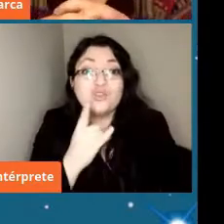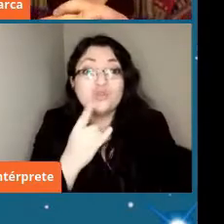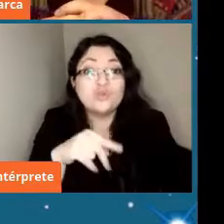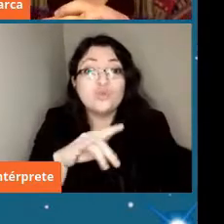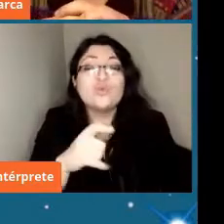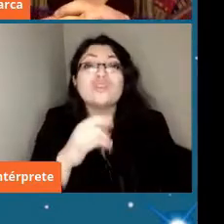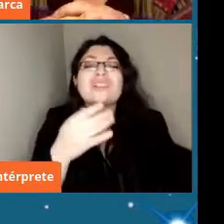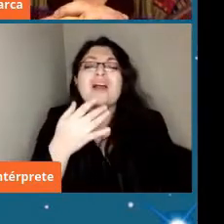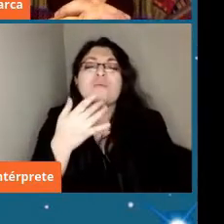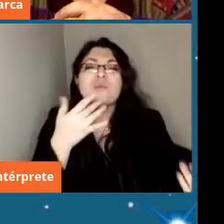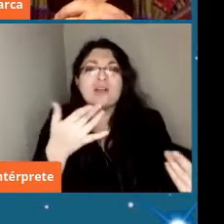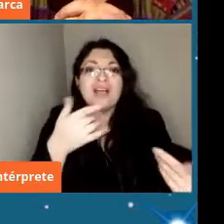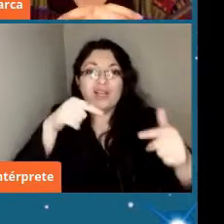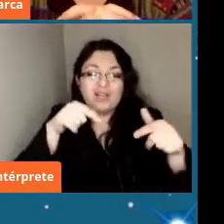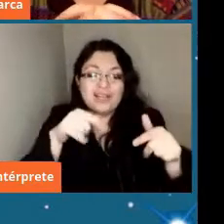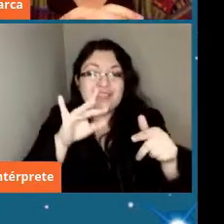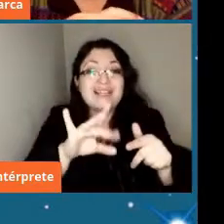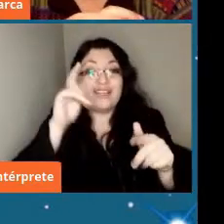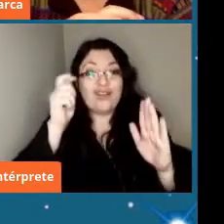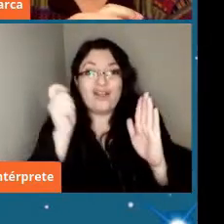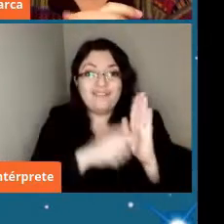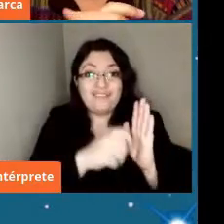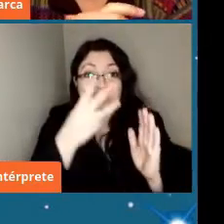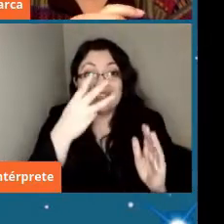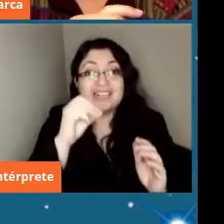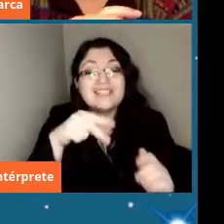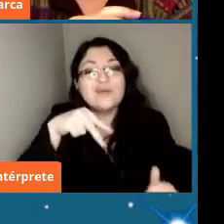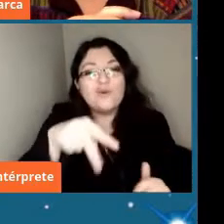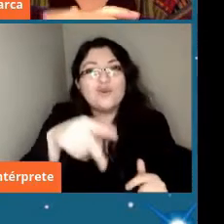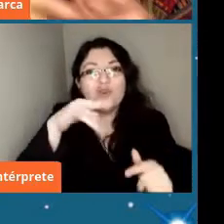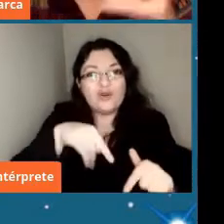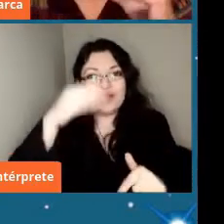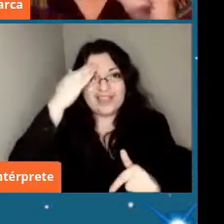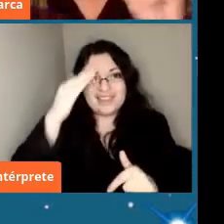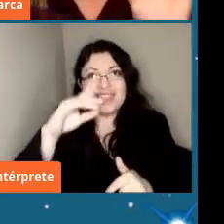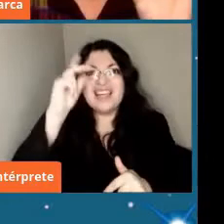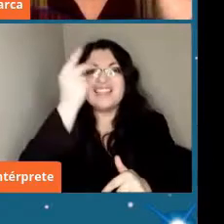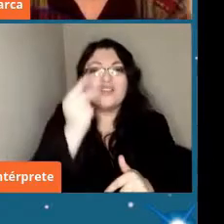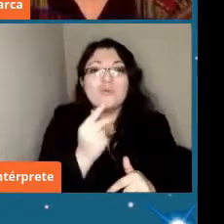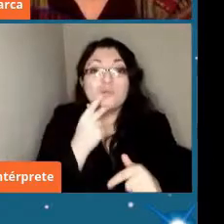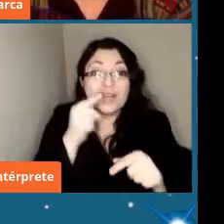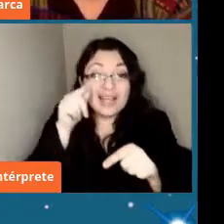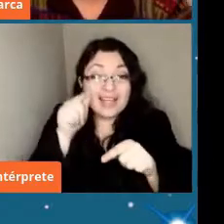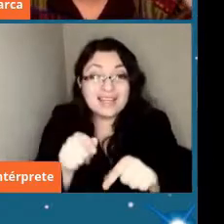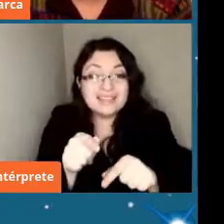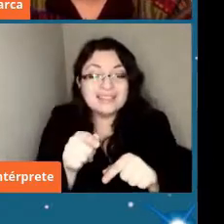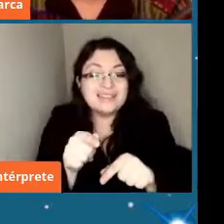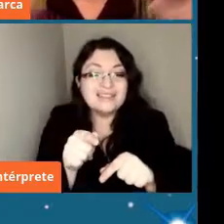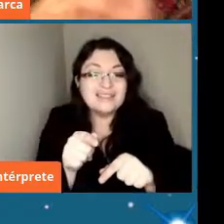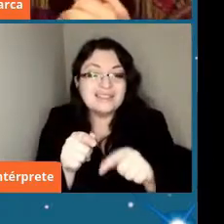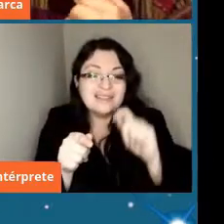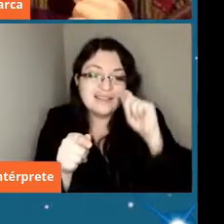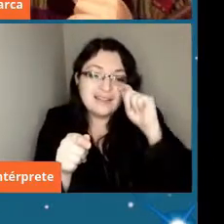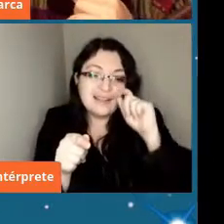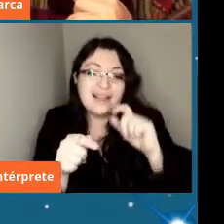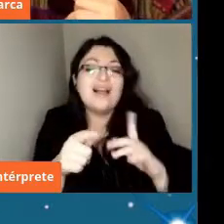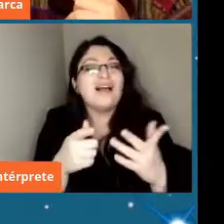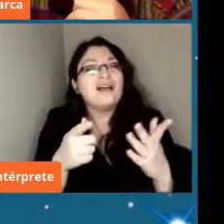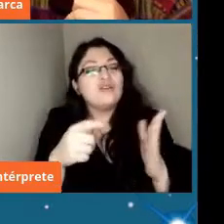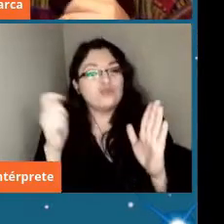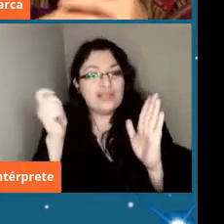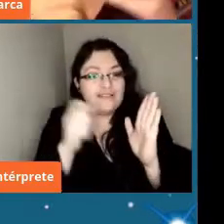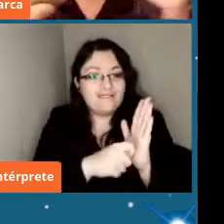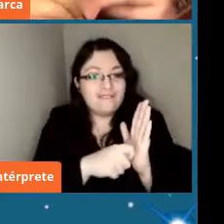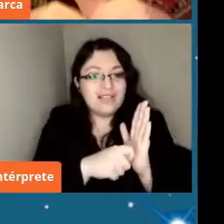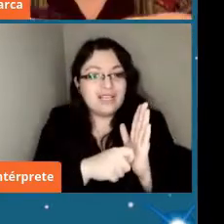por la cual se eligió el 30 de junio como el día del asteroide porque marcó de alguna forma para la conciencia de